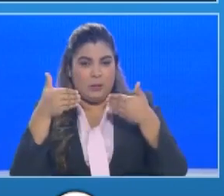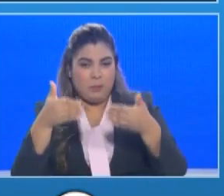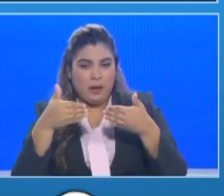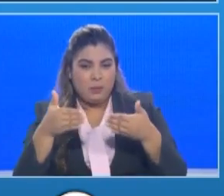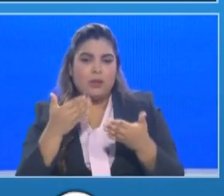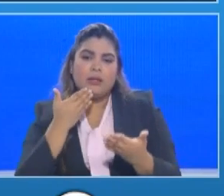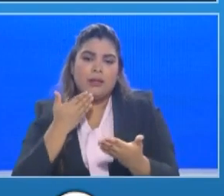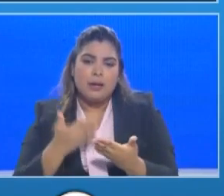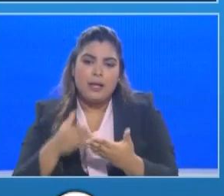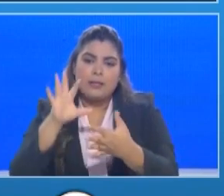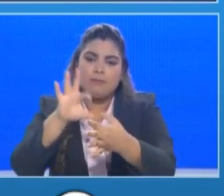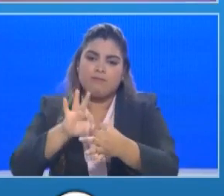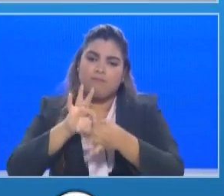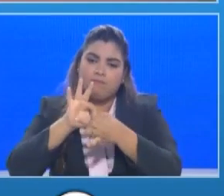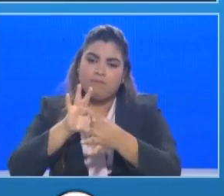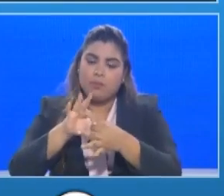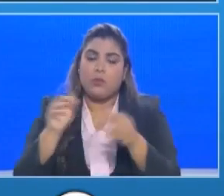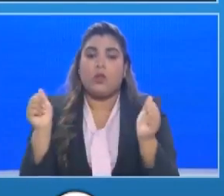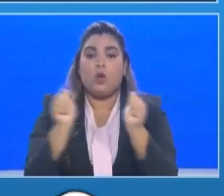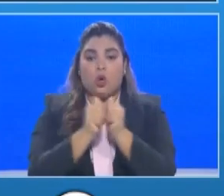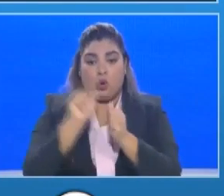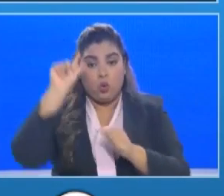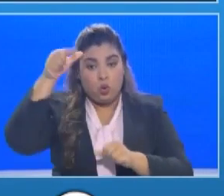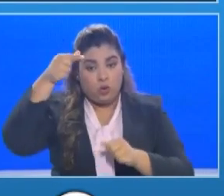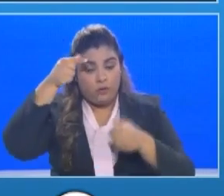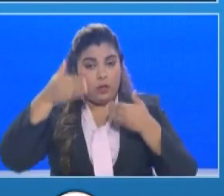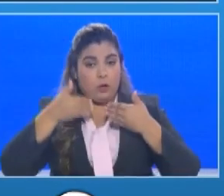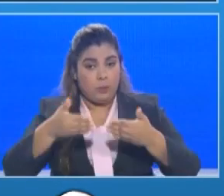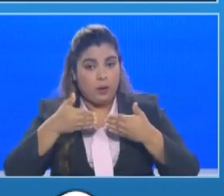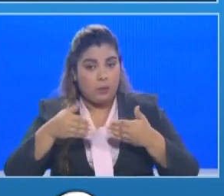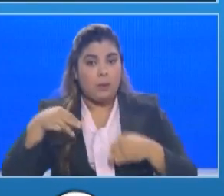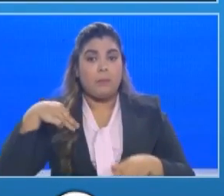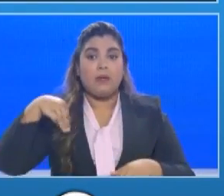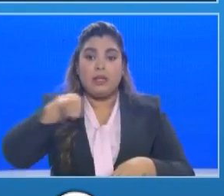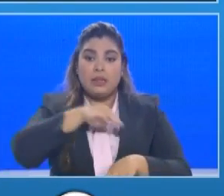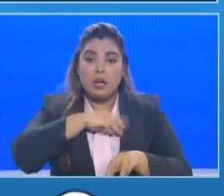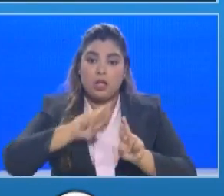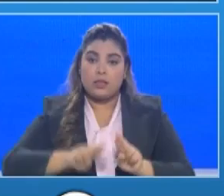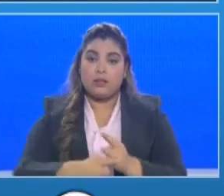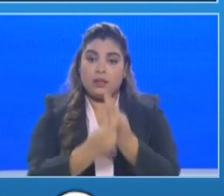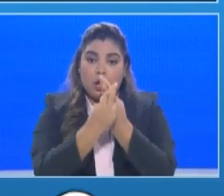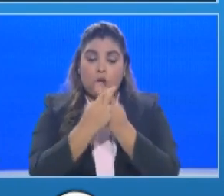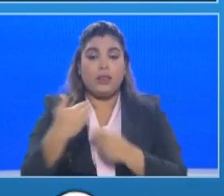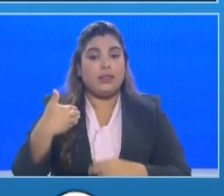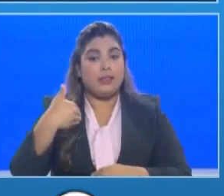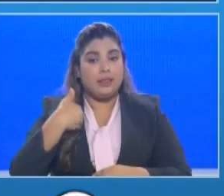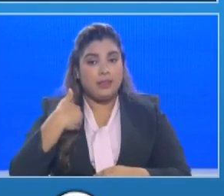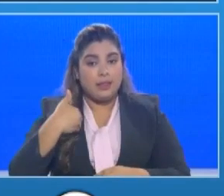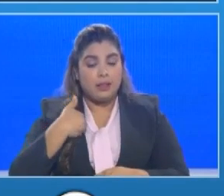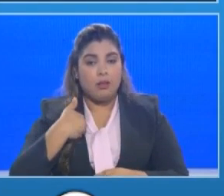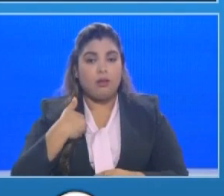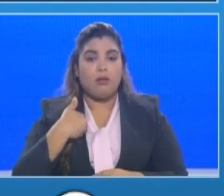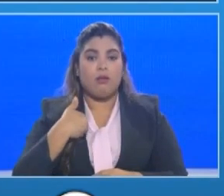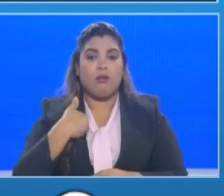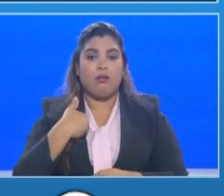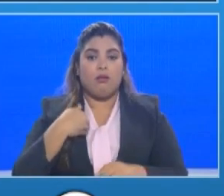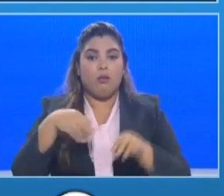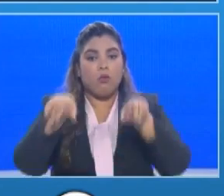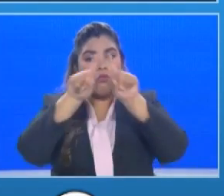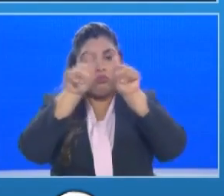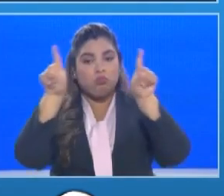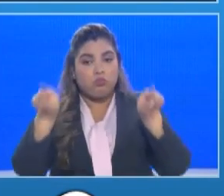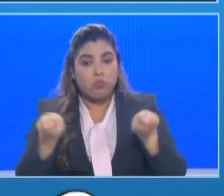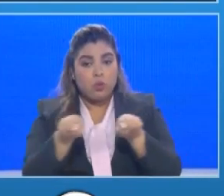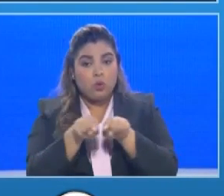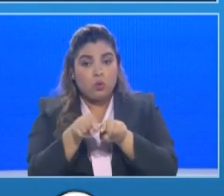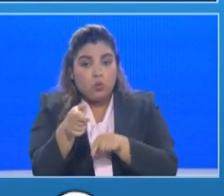solidaridad con Panamá, que el Ministerio de Salud pueda tener un canal que nos va a permitir